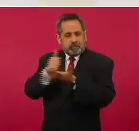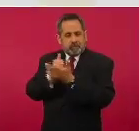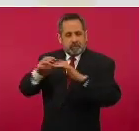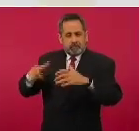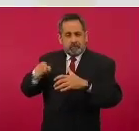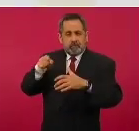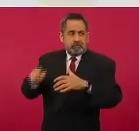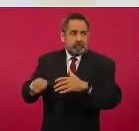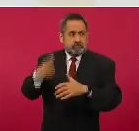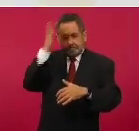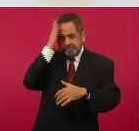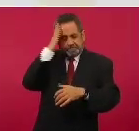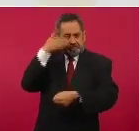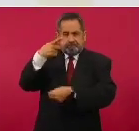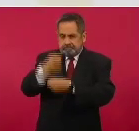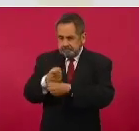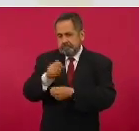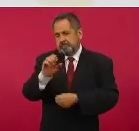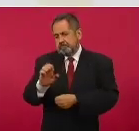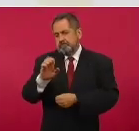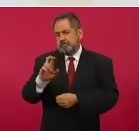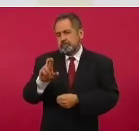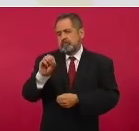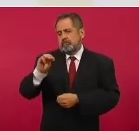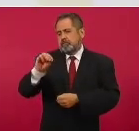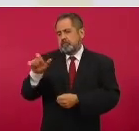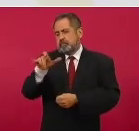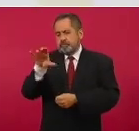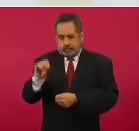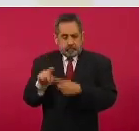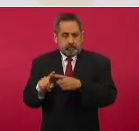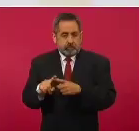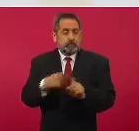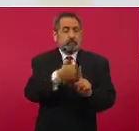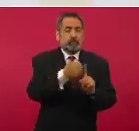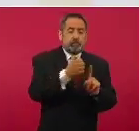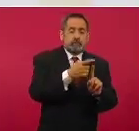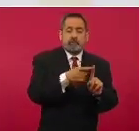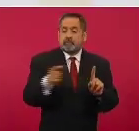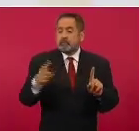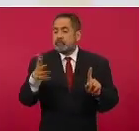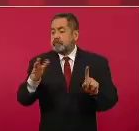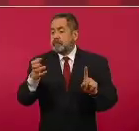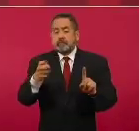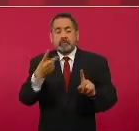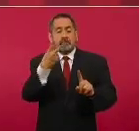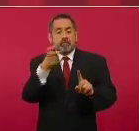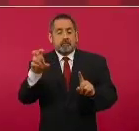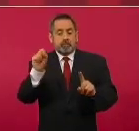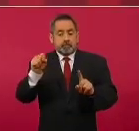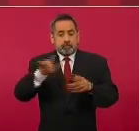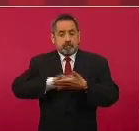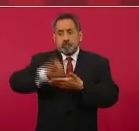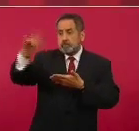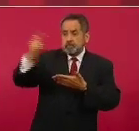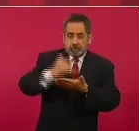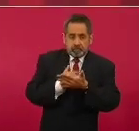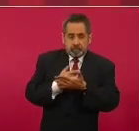Aeroméxico. Entre el 6 de enero y el 10 de enero fueron 260 vuelos